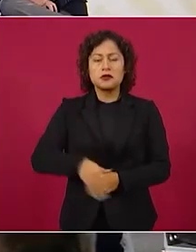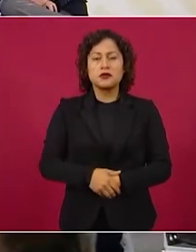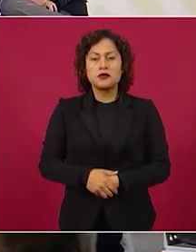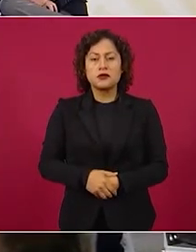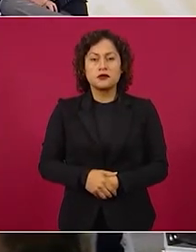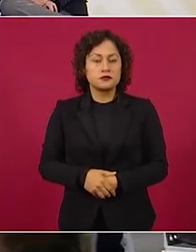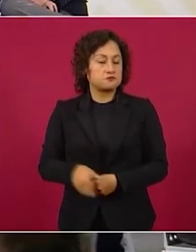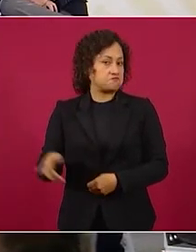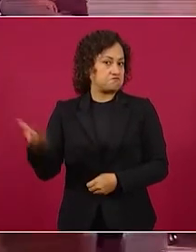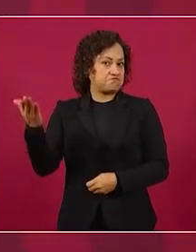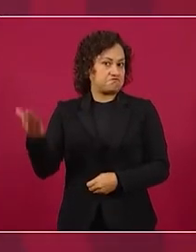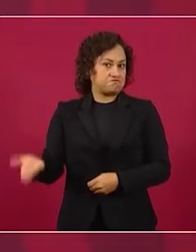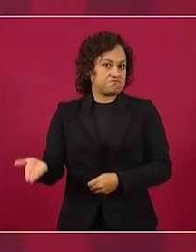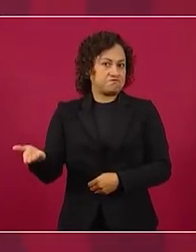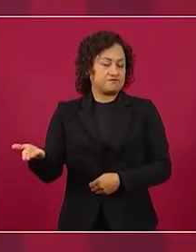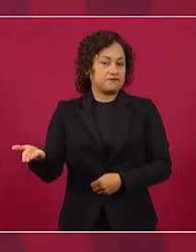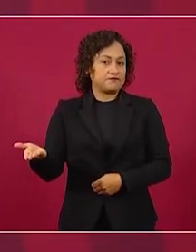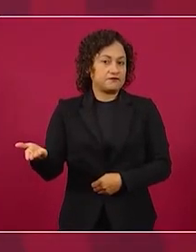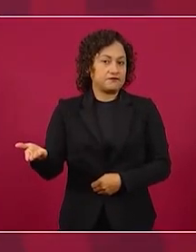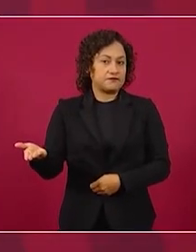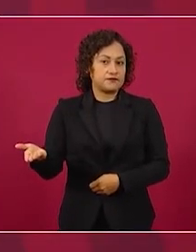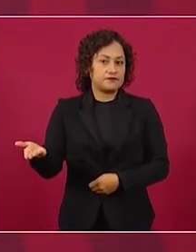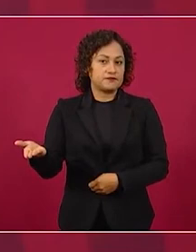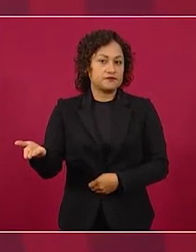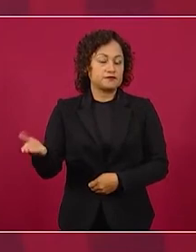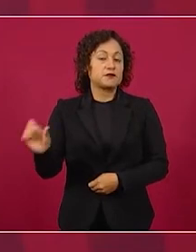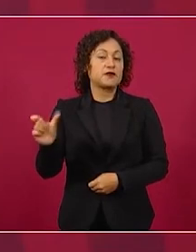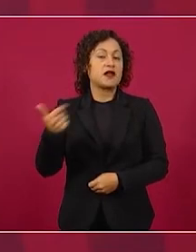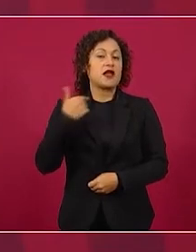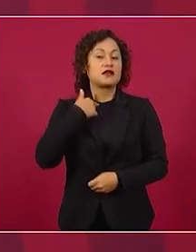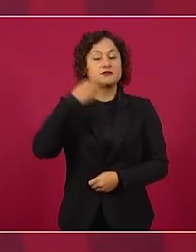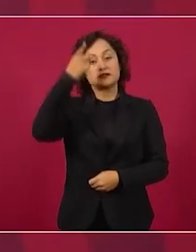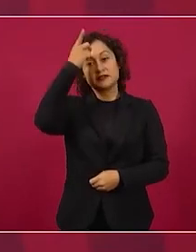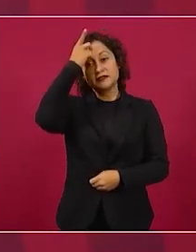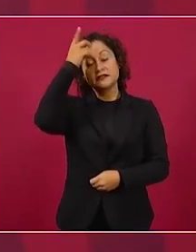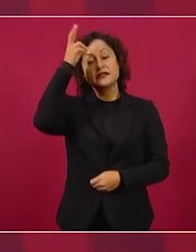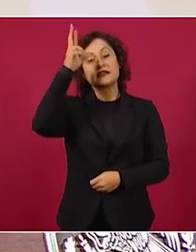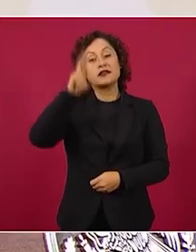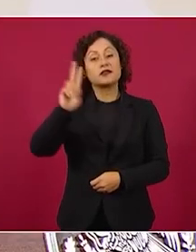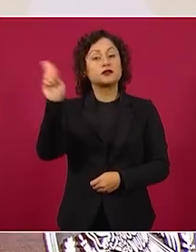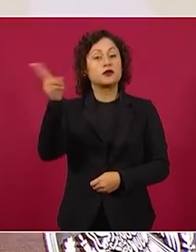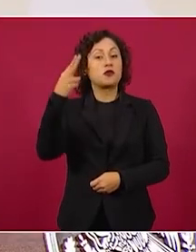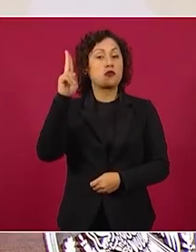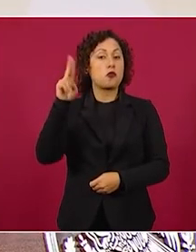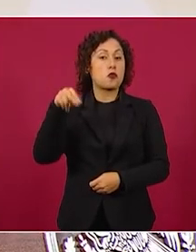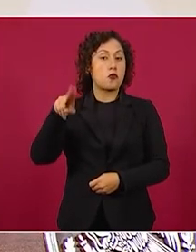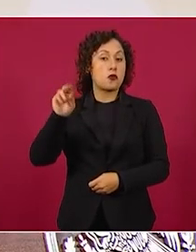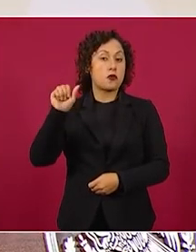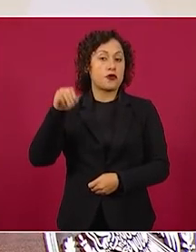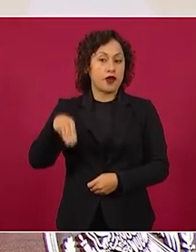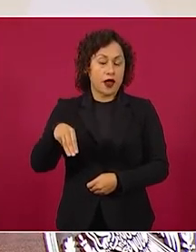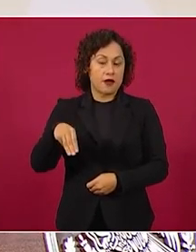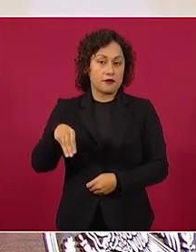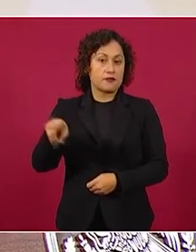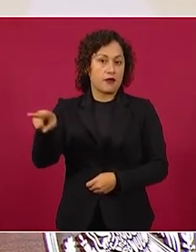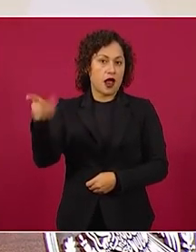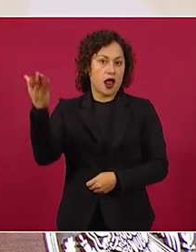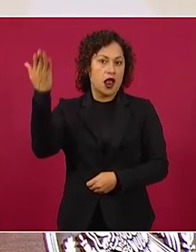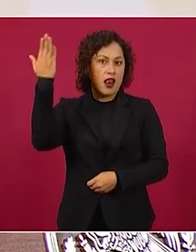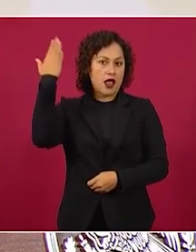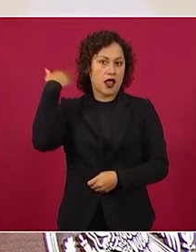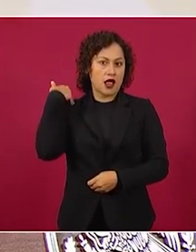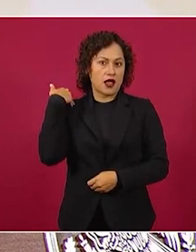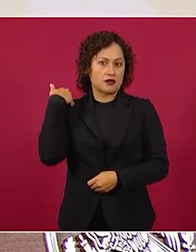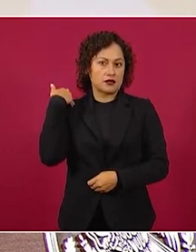rector de la UNAM, que fue el que acuñó la frase